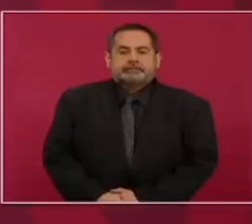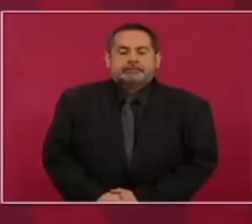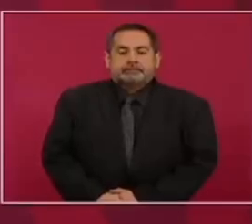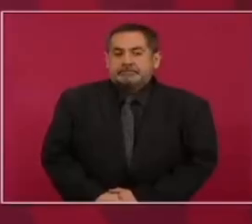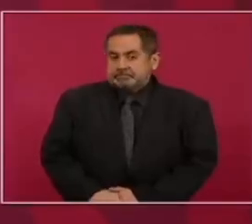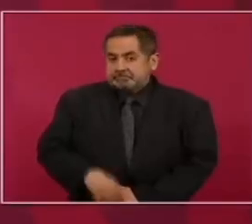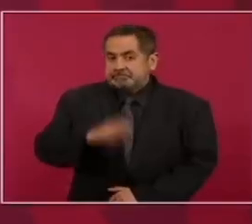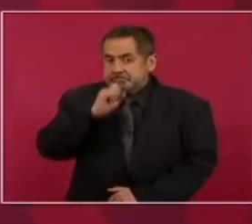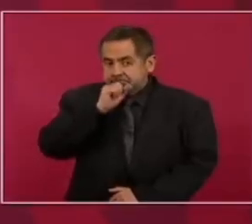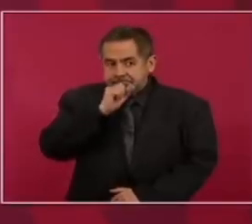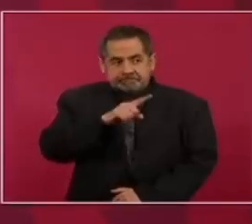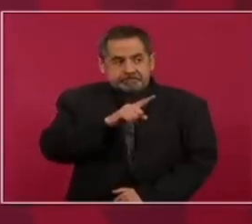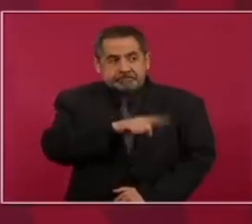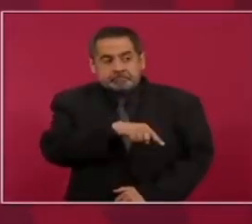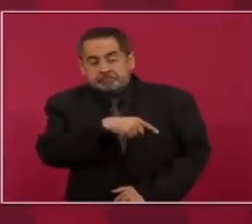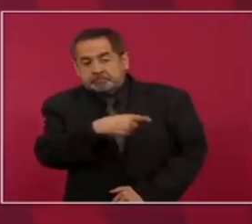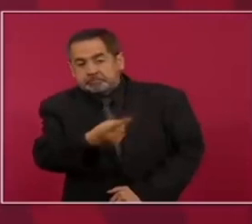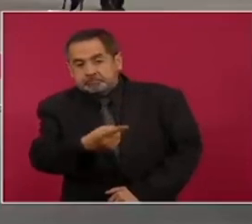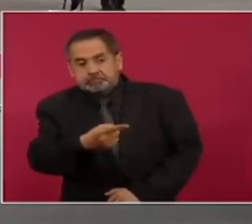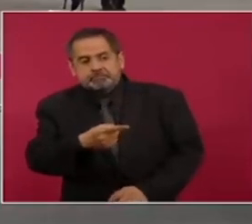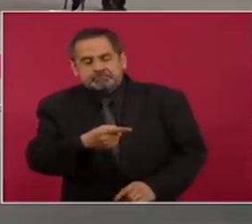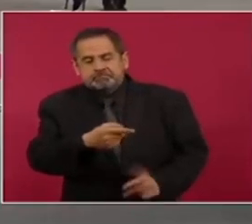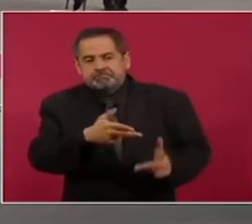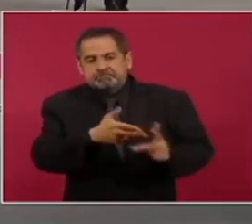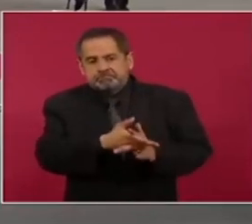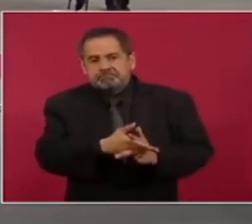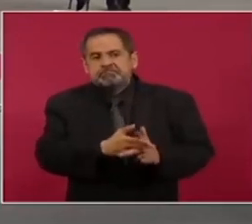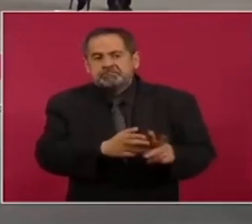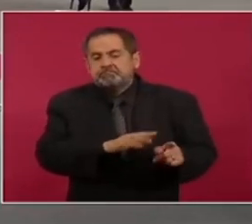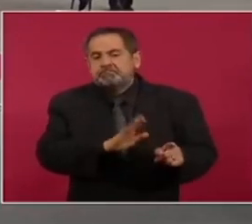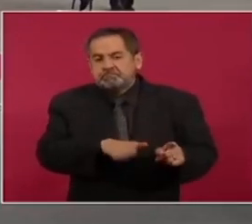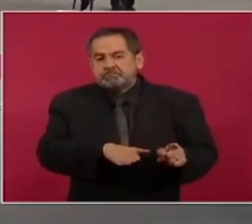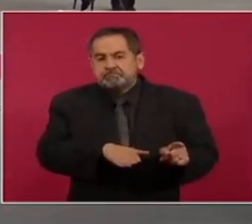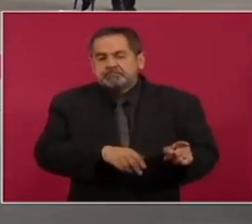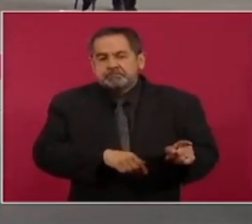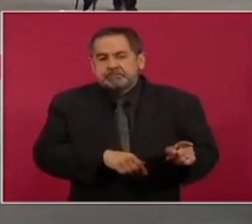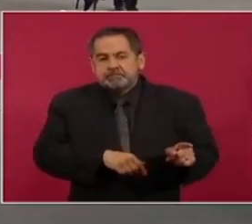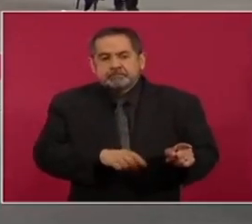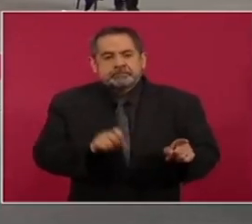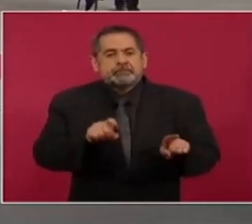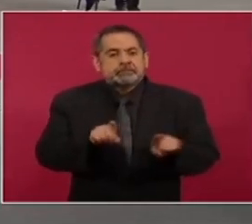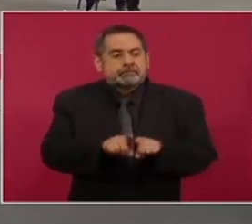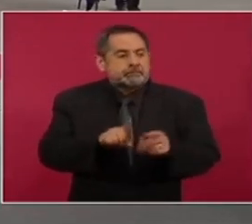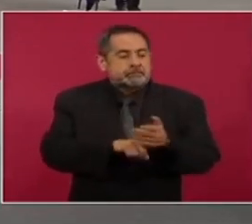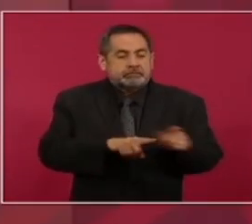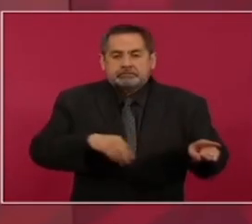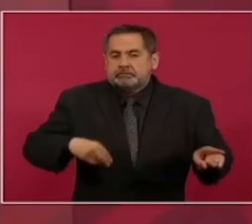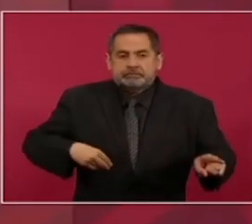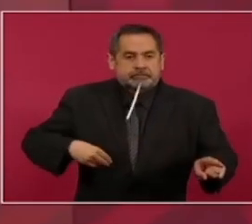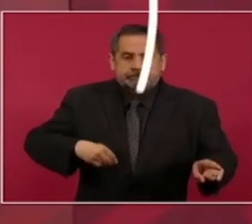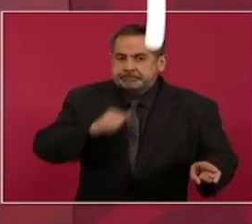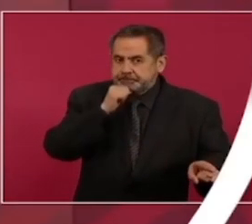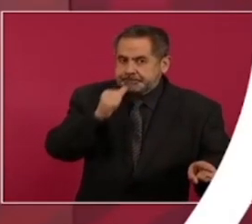también de personas inocentes.